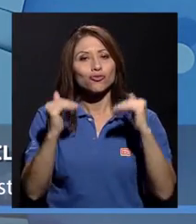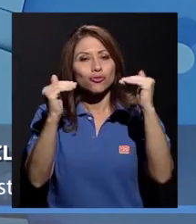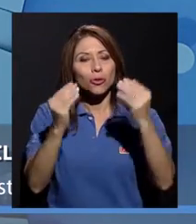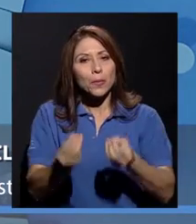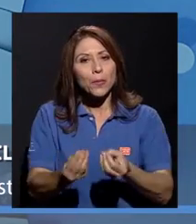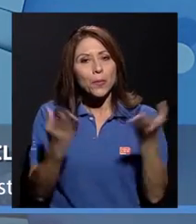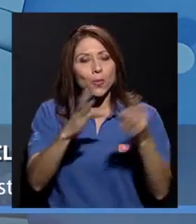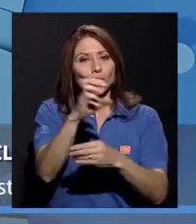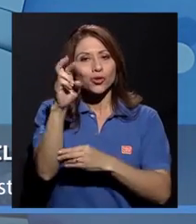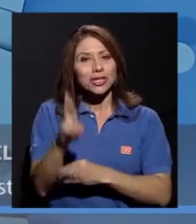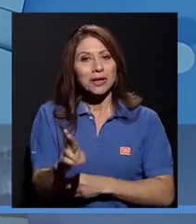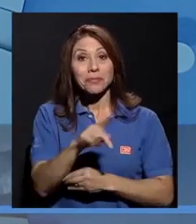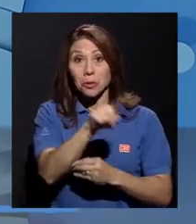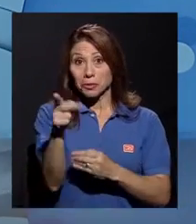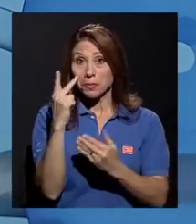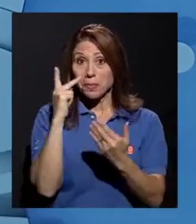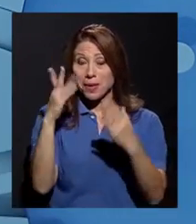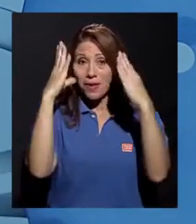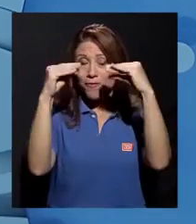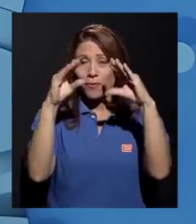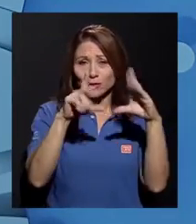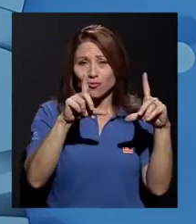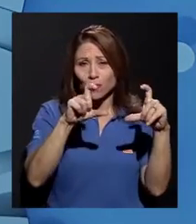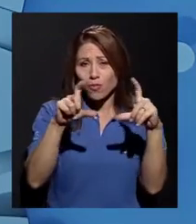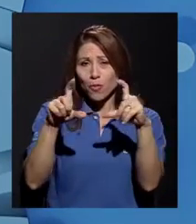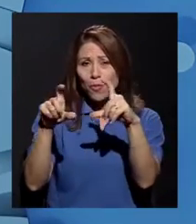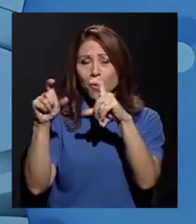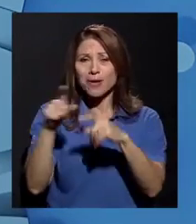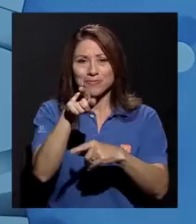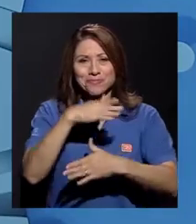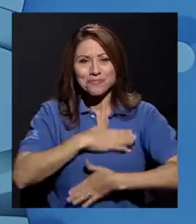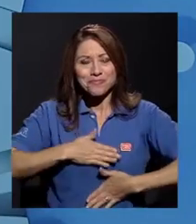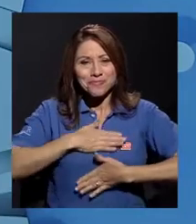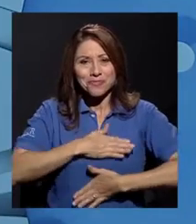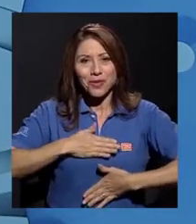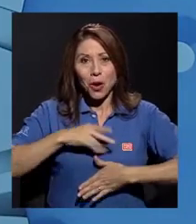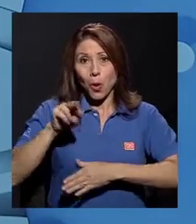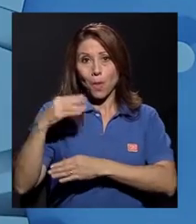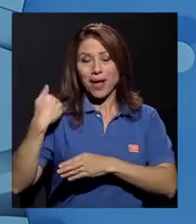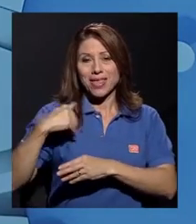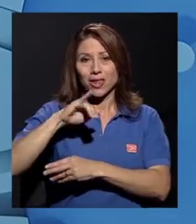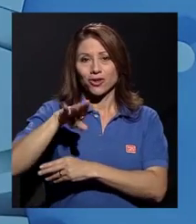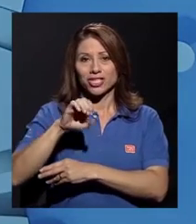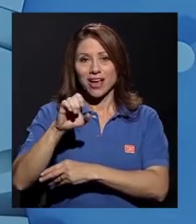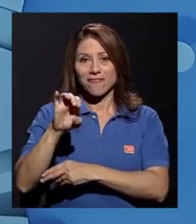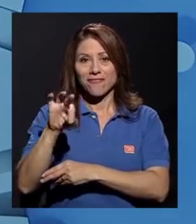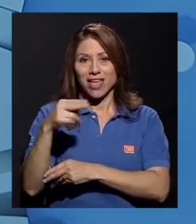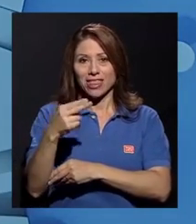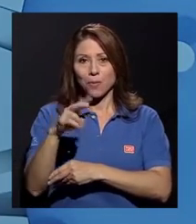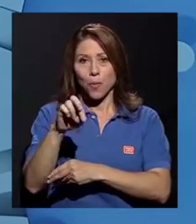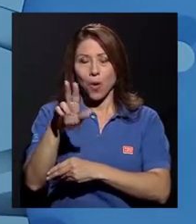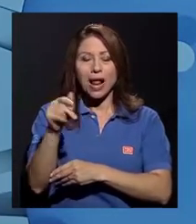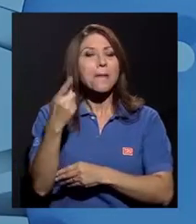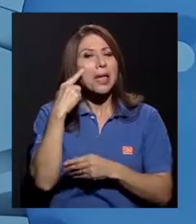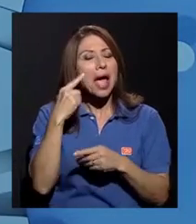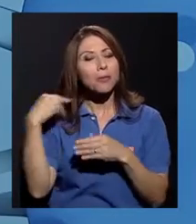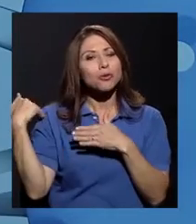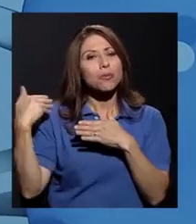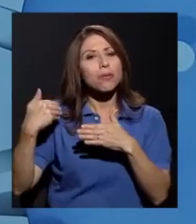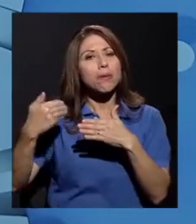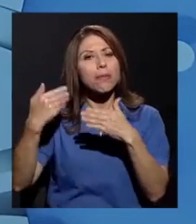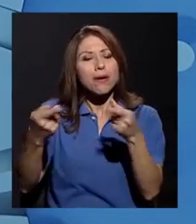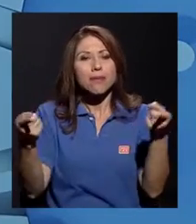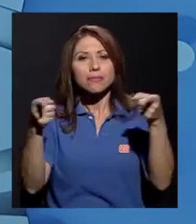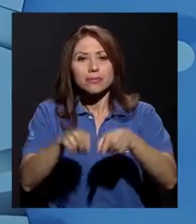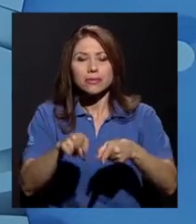Disfrute en un reportaje fotográfico de nuestro compañero Jafet Mora un breve recorrido por la historia de nuestra